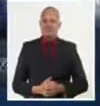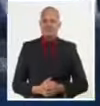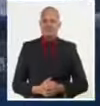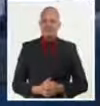Televisión Cubana.